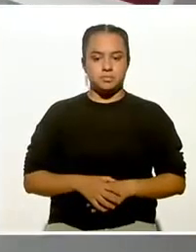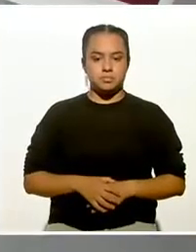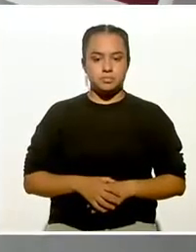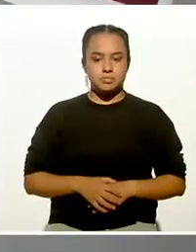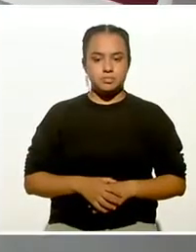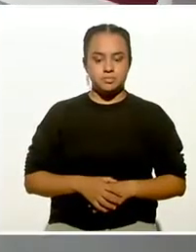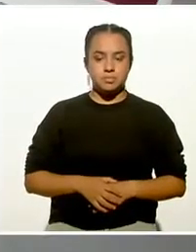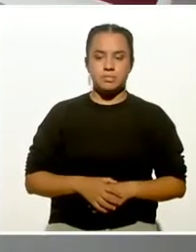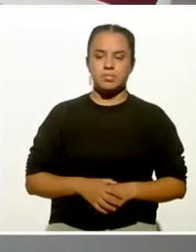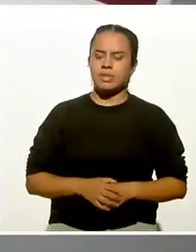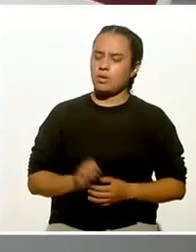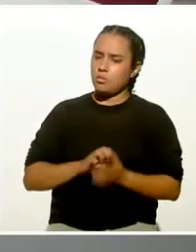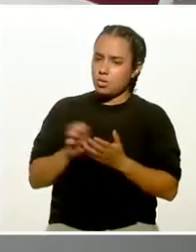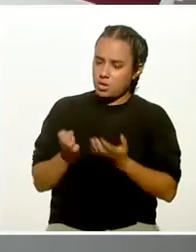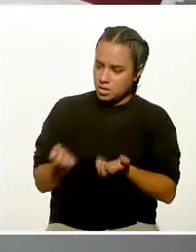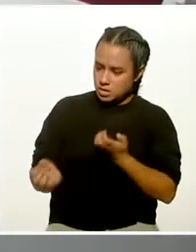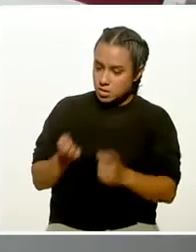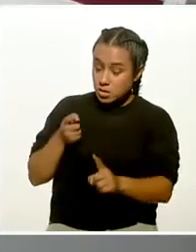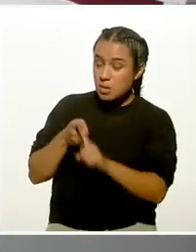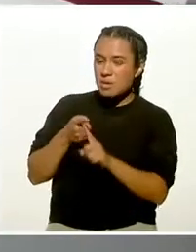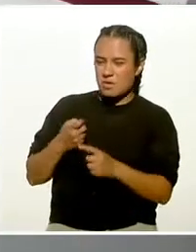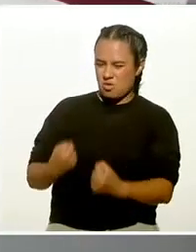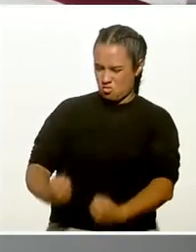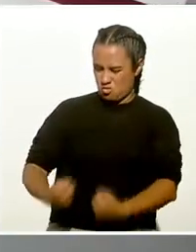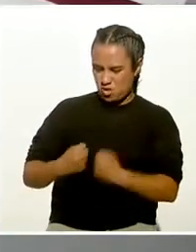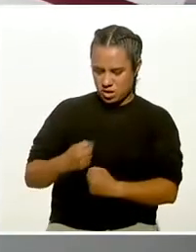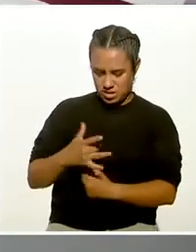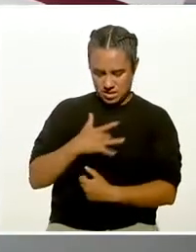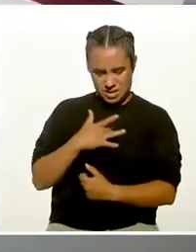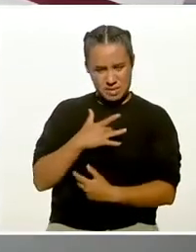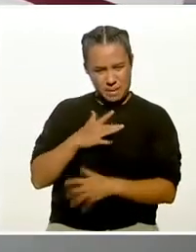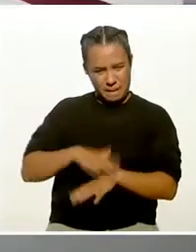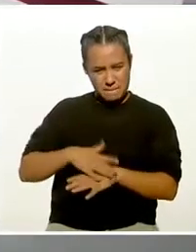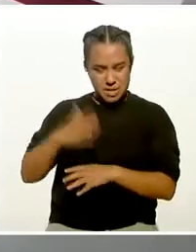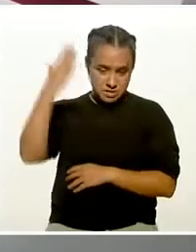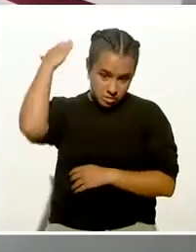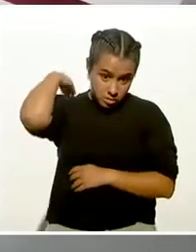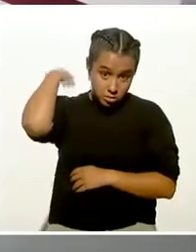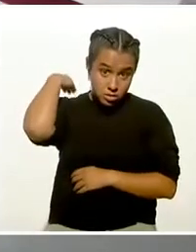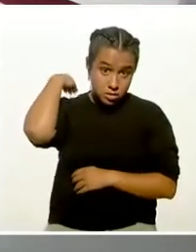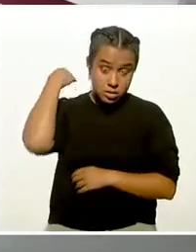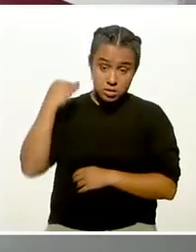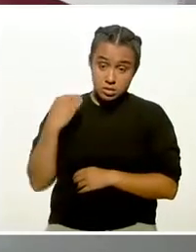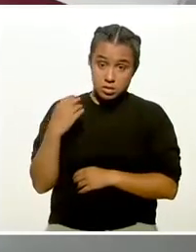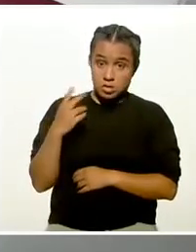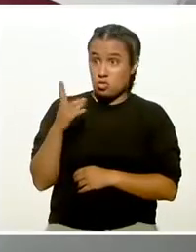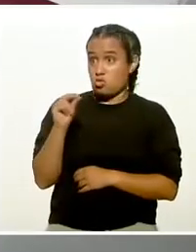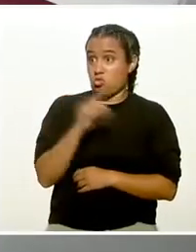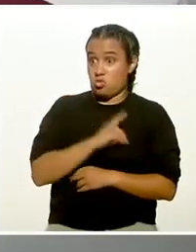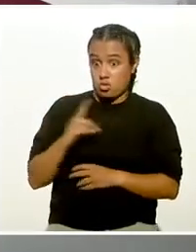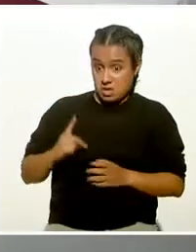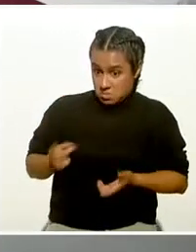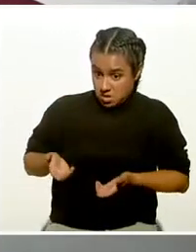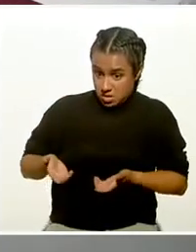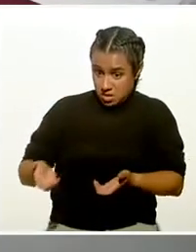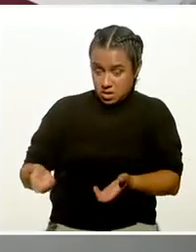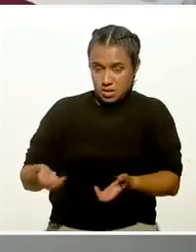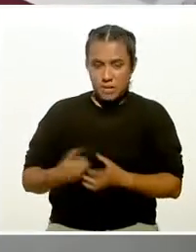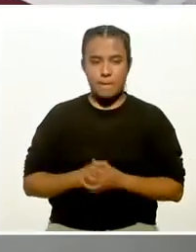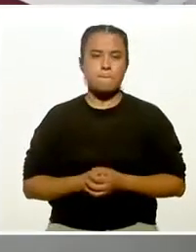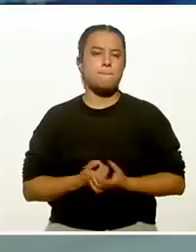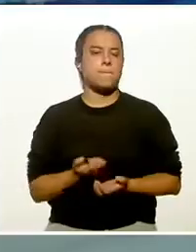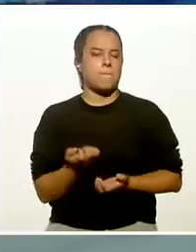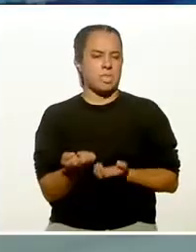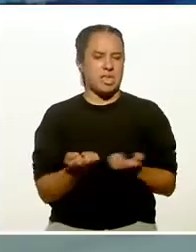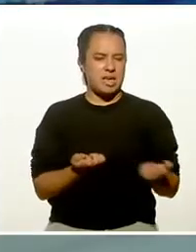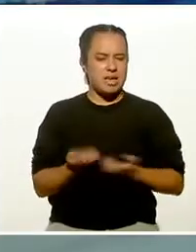Por ser ejercicios destinados a fortalecer la función cardiopulmonar, ¿no deberían de realizarse al aire libre? Los ejercicios